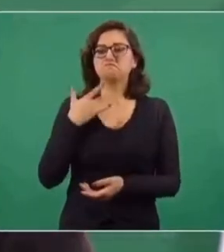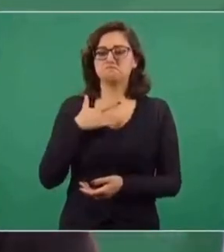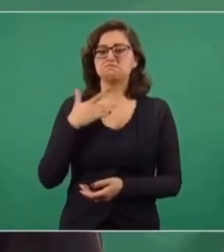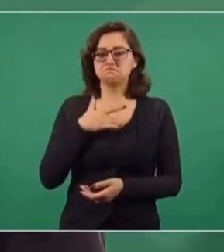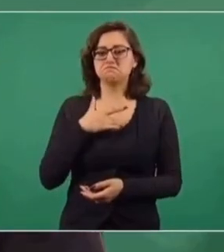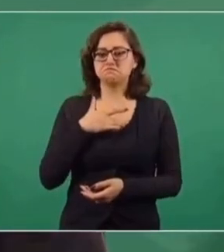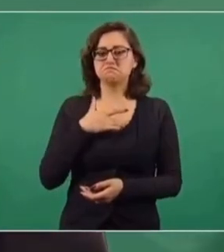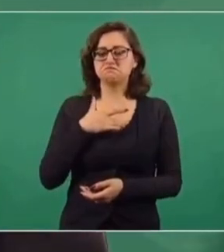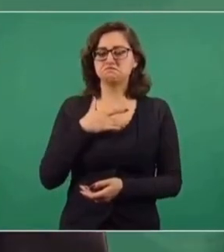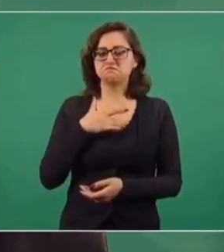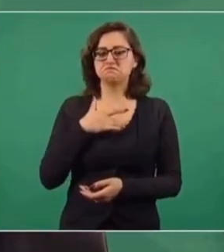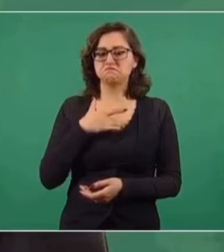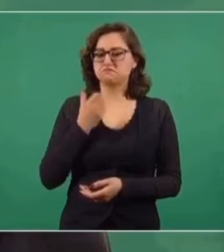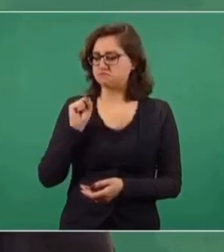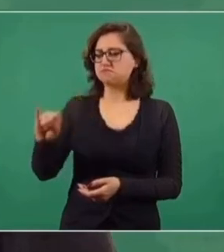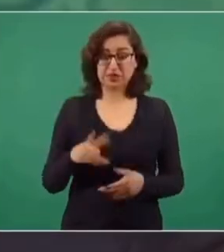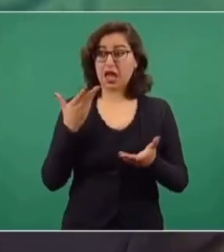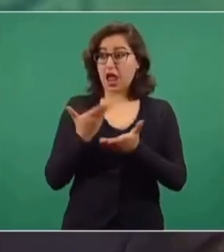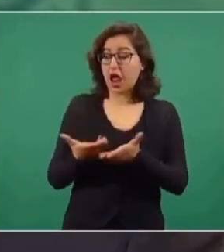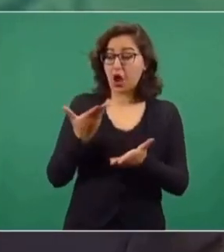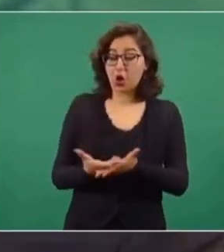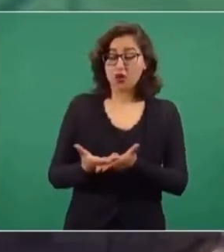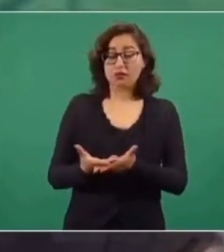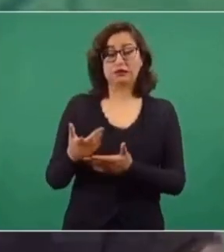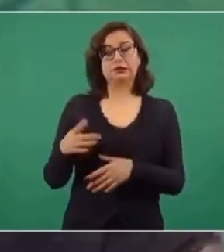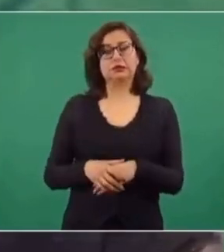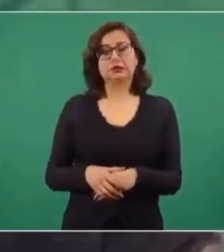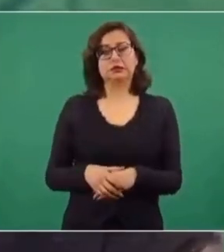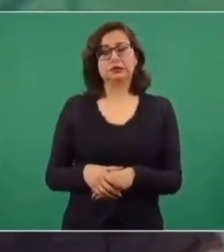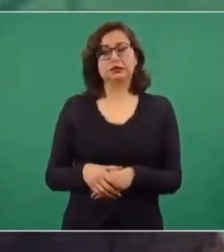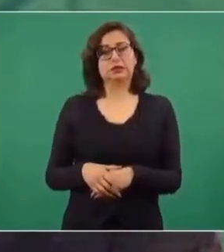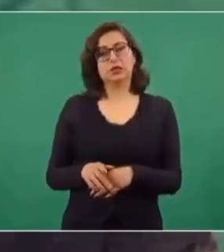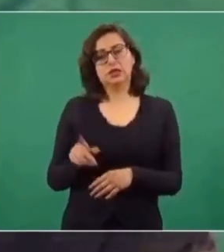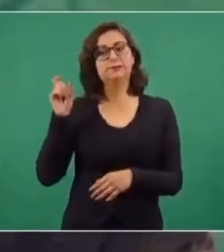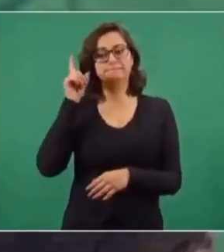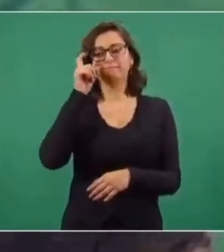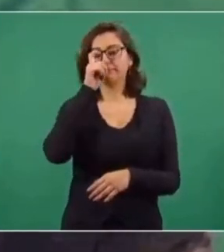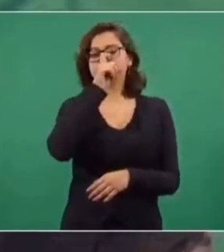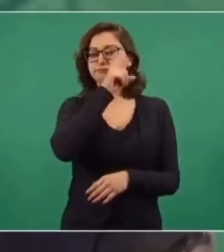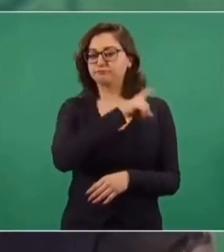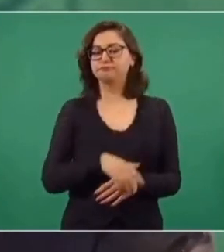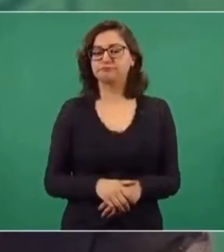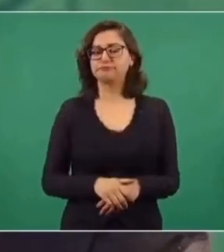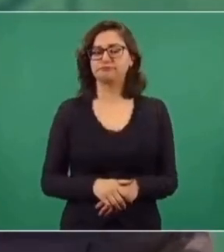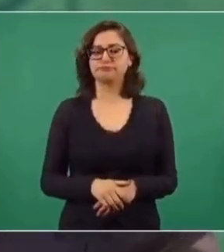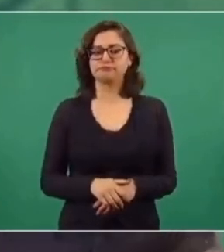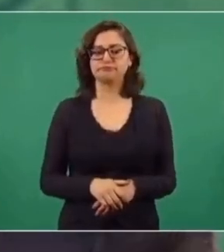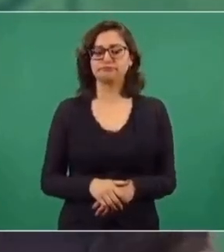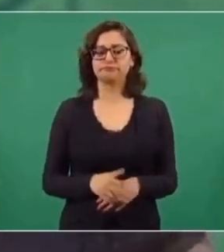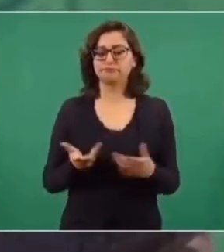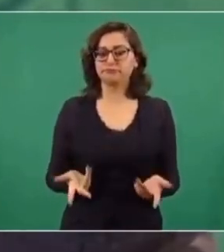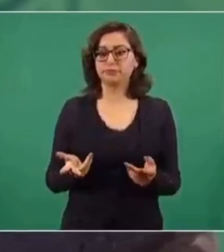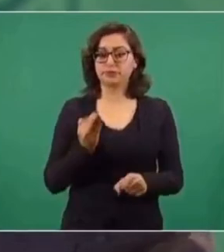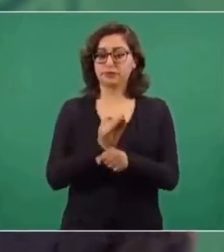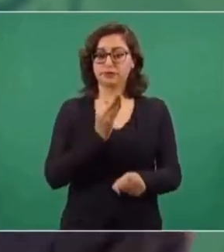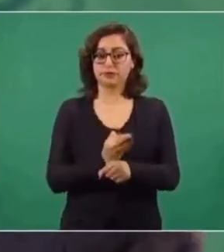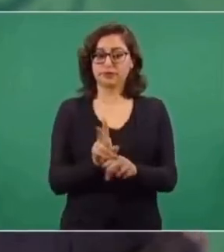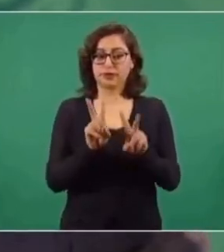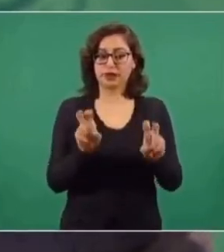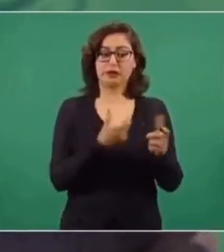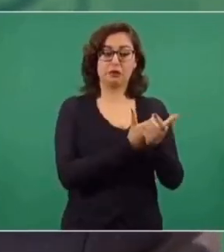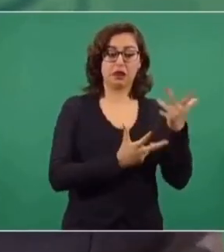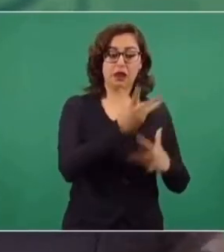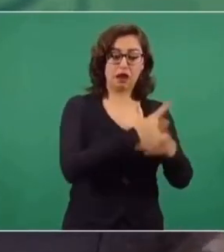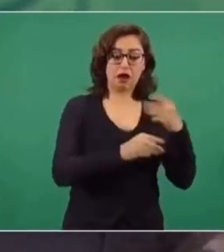a favor. No olvidemos que estamos enfrentando no solo una crisis económica, una crisis